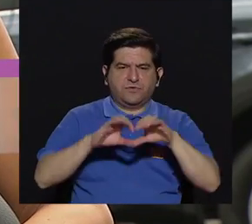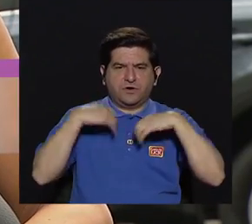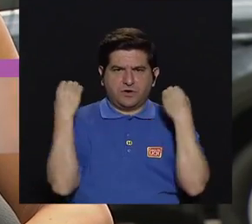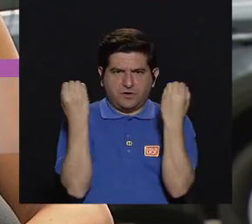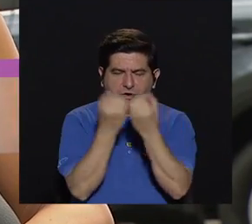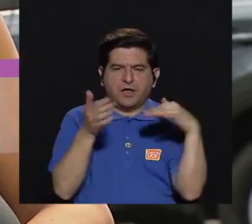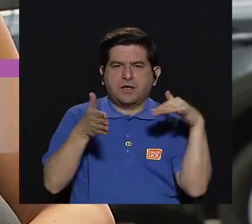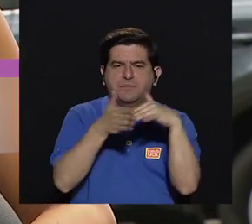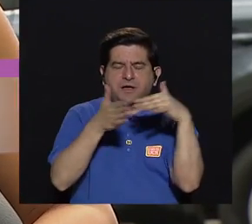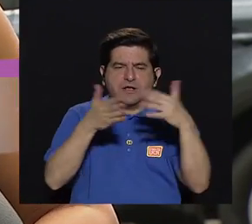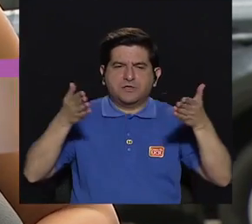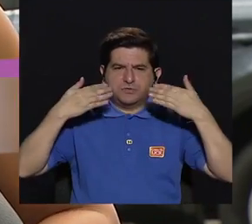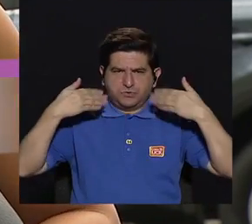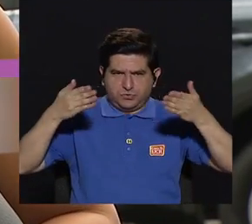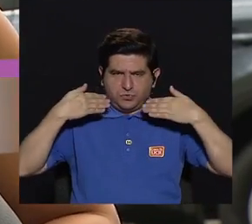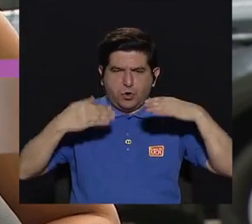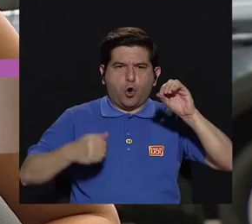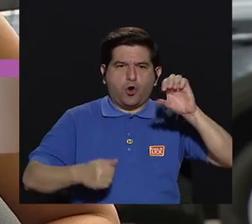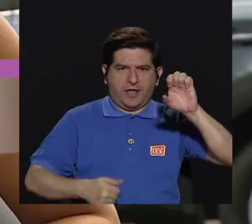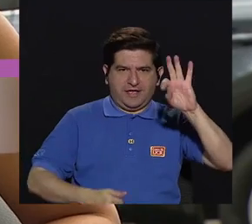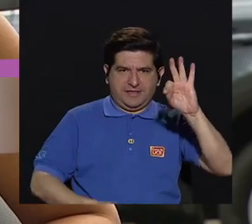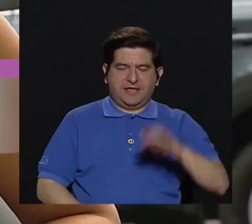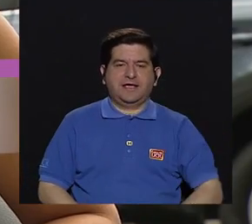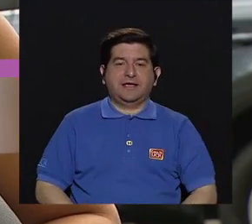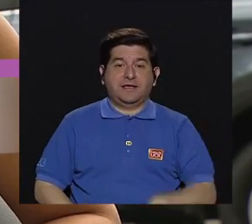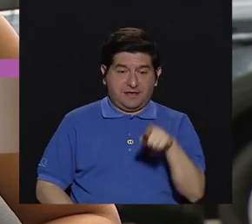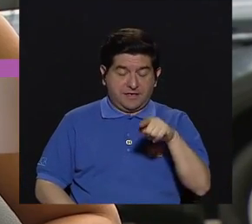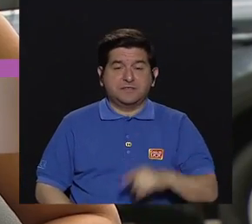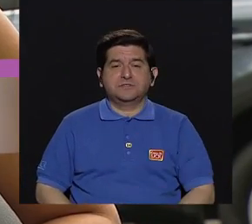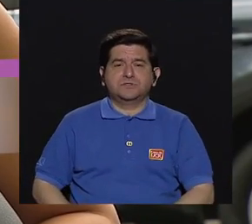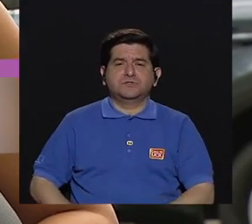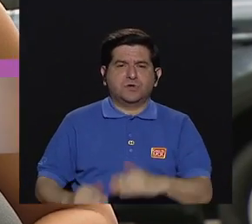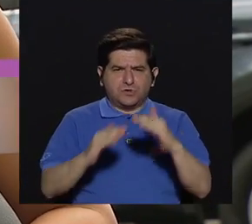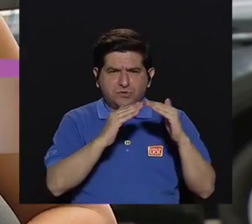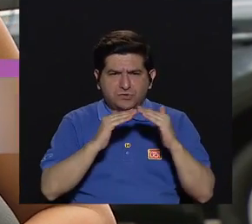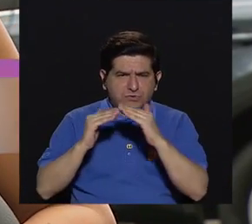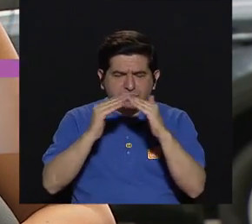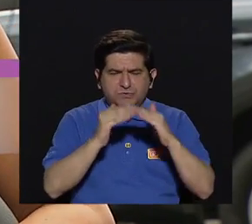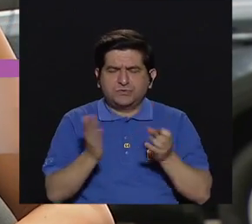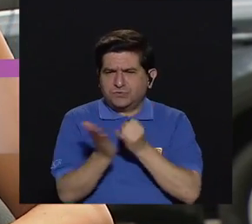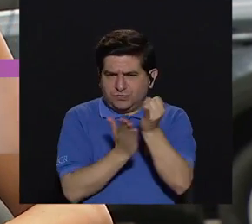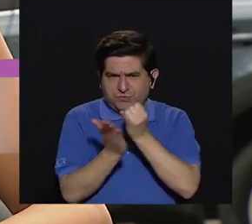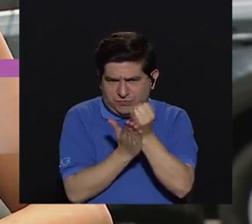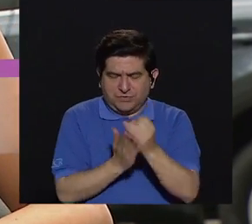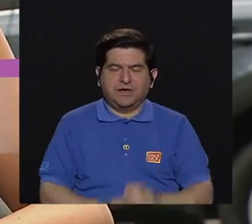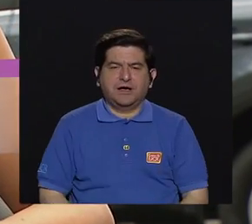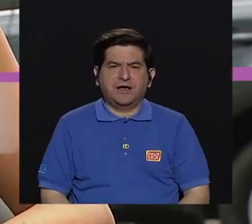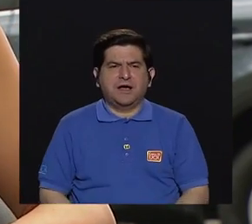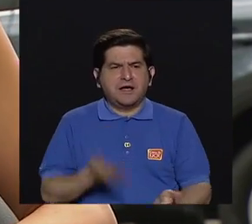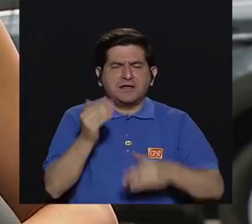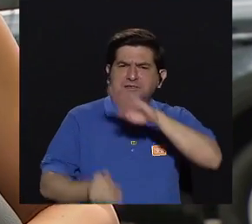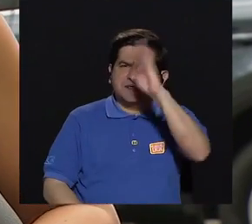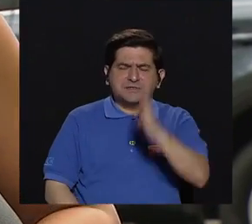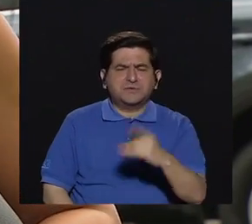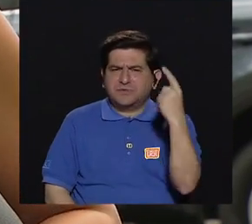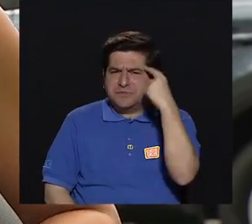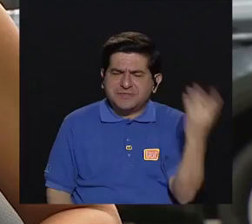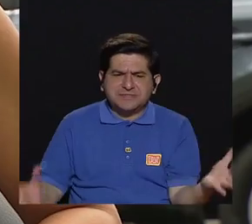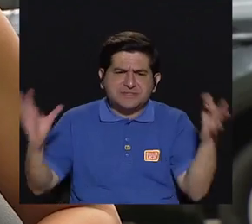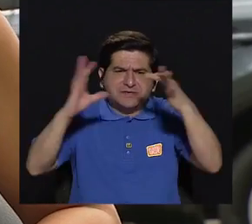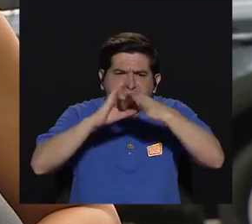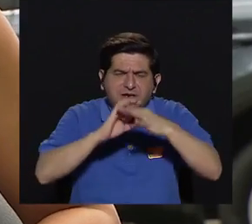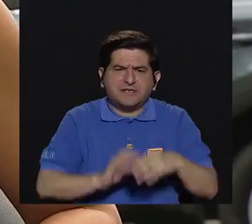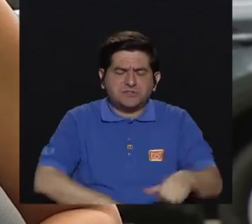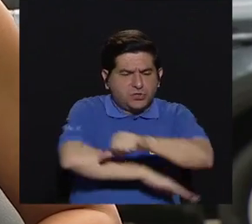afueras de la Organización para Estudios Tropicales en la Ciudad de la Investigación. Y bueno, quizá nunca nos hayamos puesto a pensar la